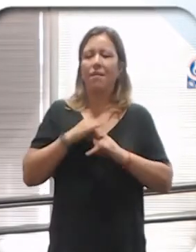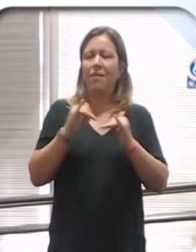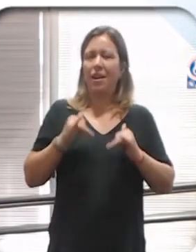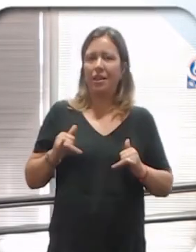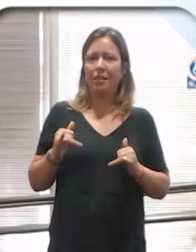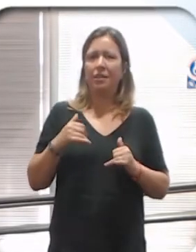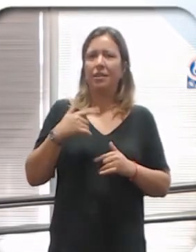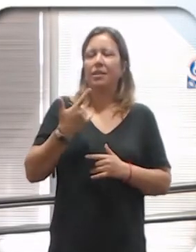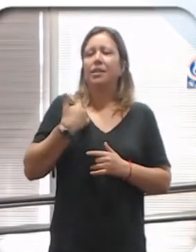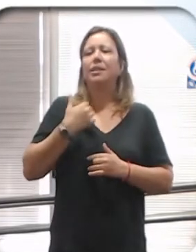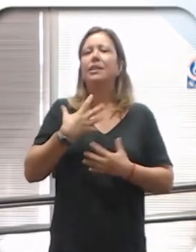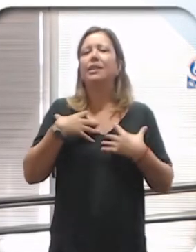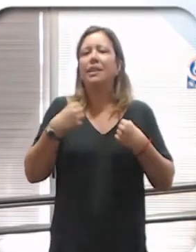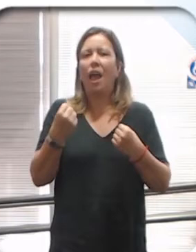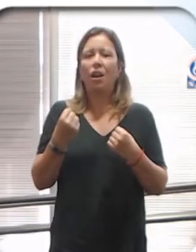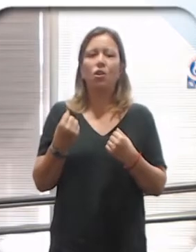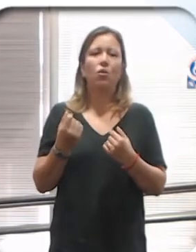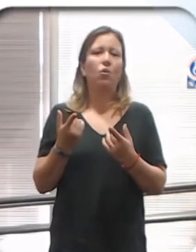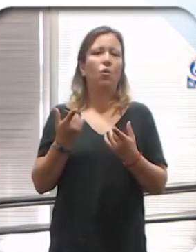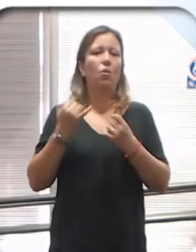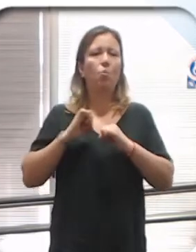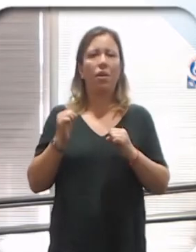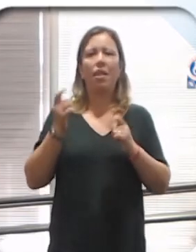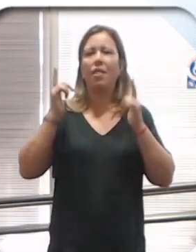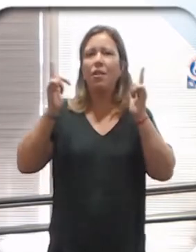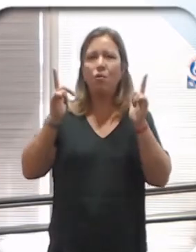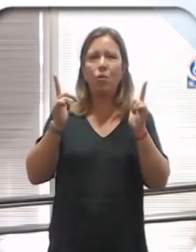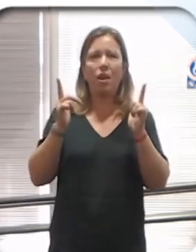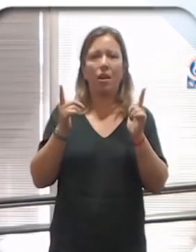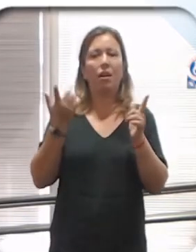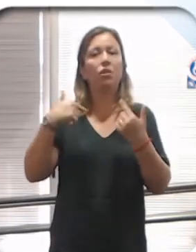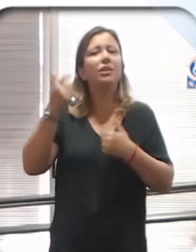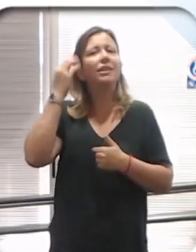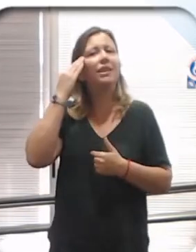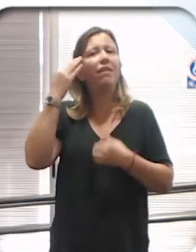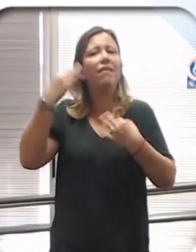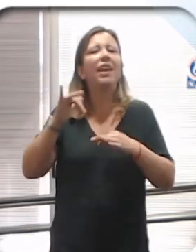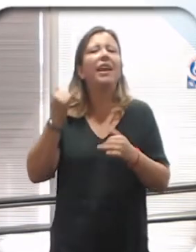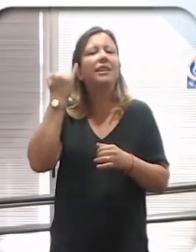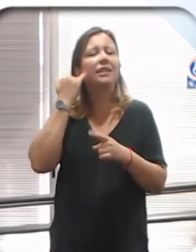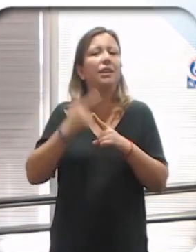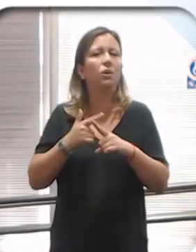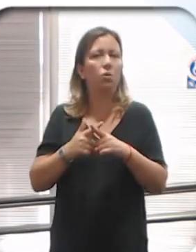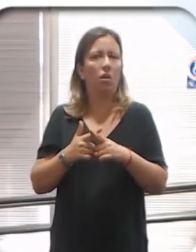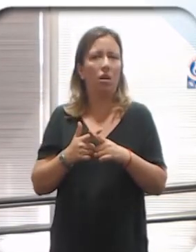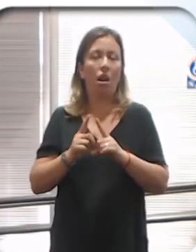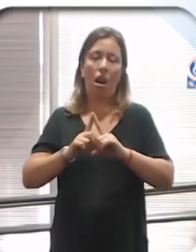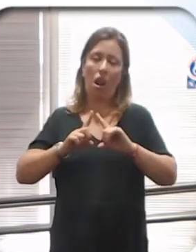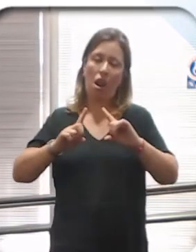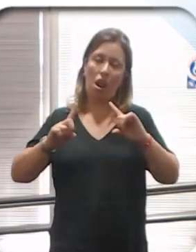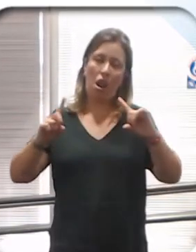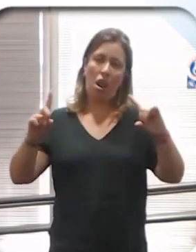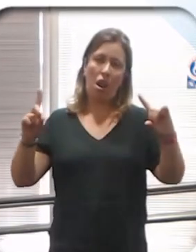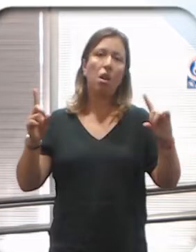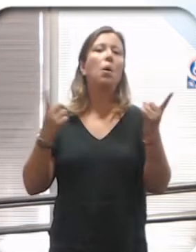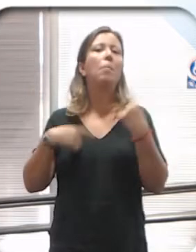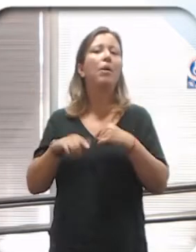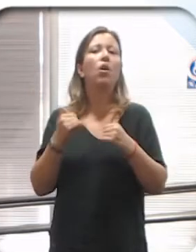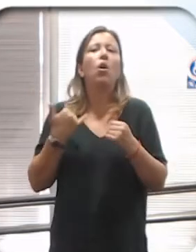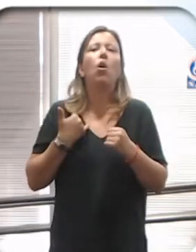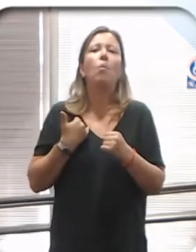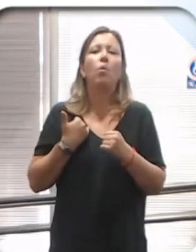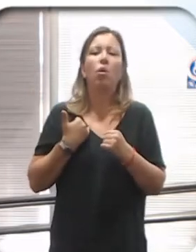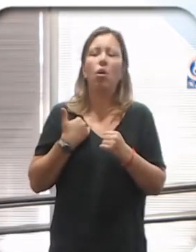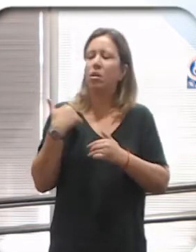saludables, sanas, disfrutables, tenemos que saber lo que es la salud sexual en sí. Es larguísima, sí, pero es un